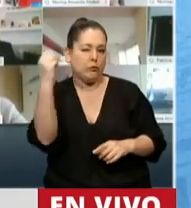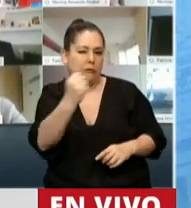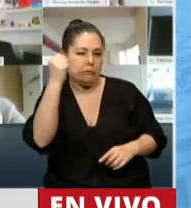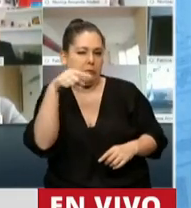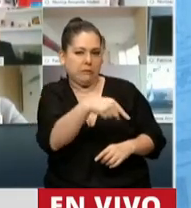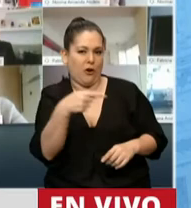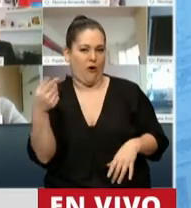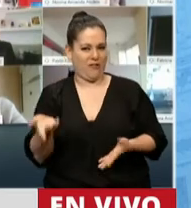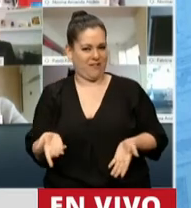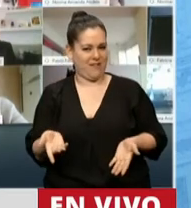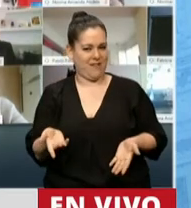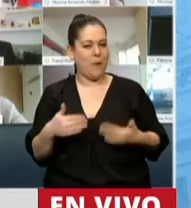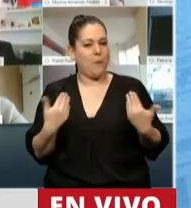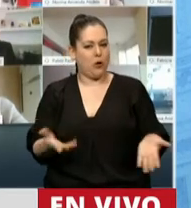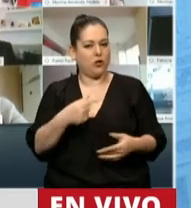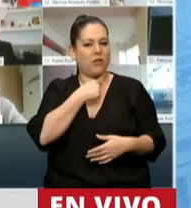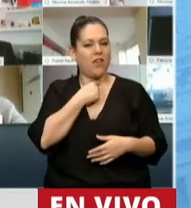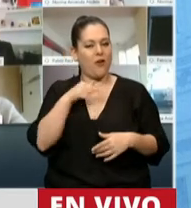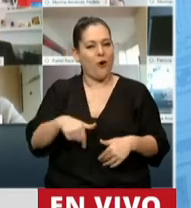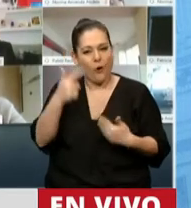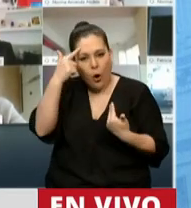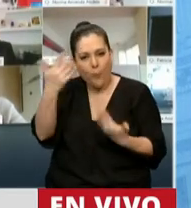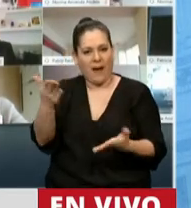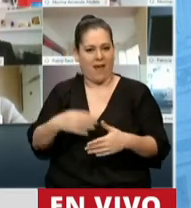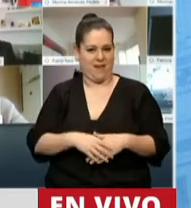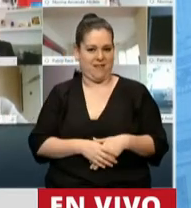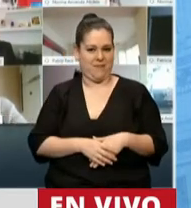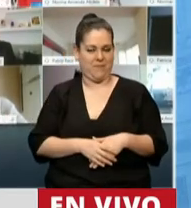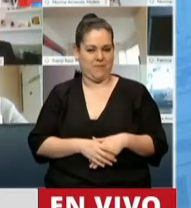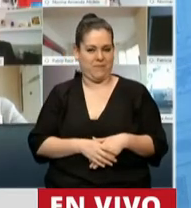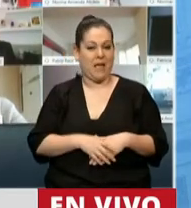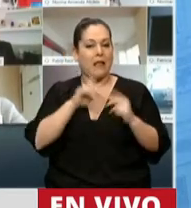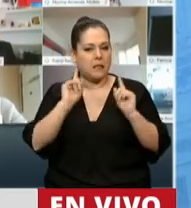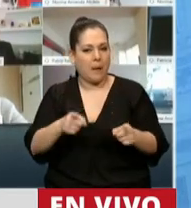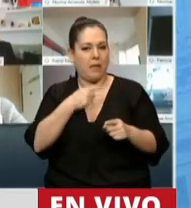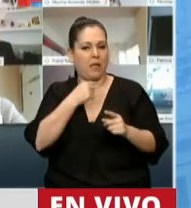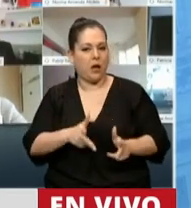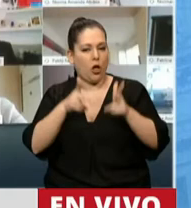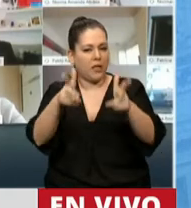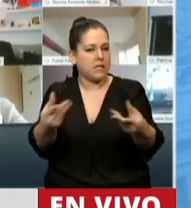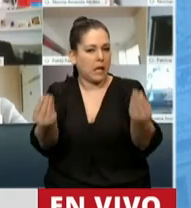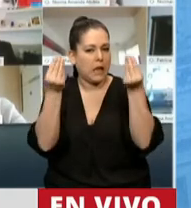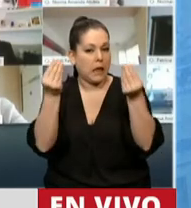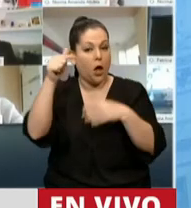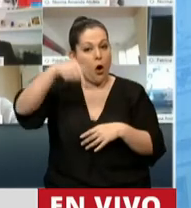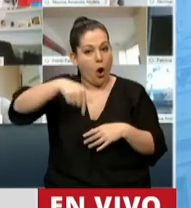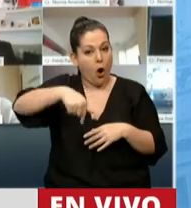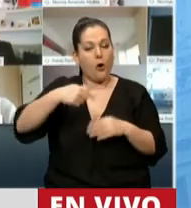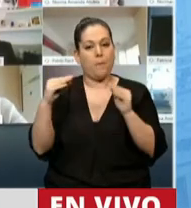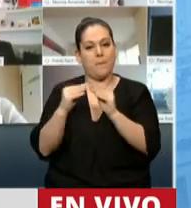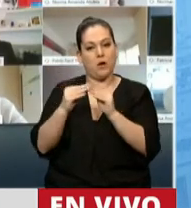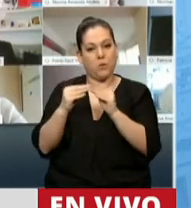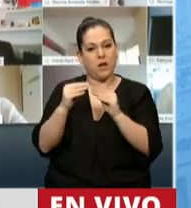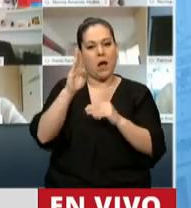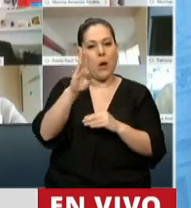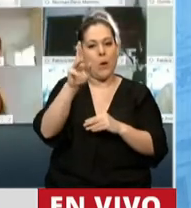quería rendir este homenaje. También quiero decir que en el día de hoy mi compañera